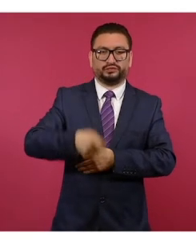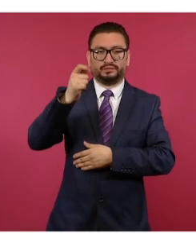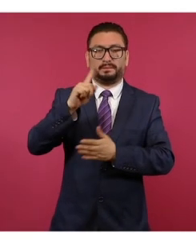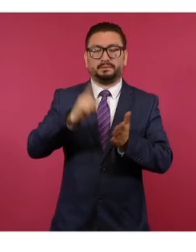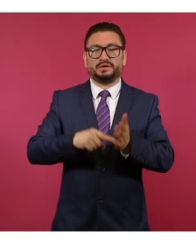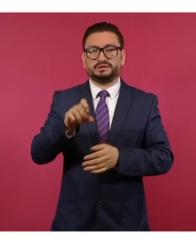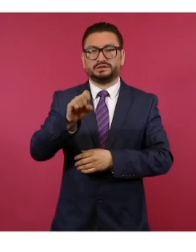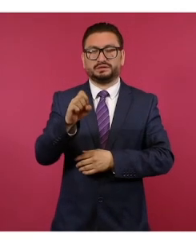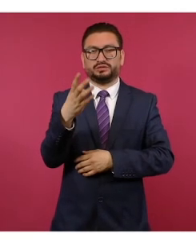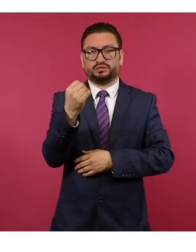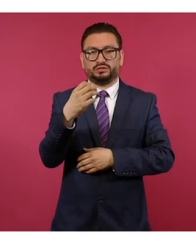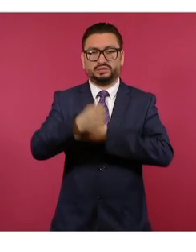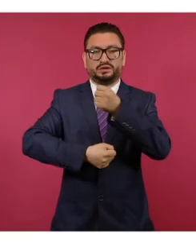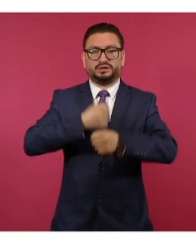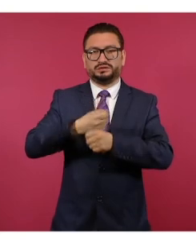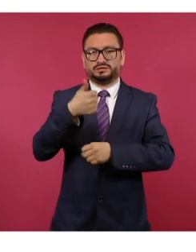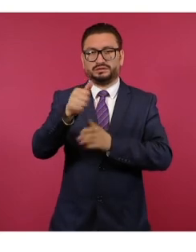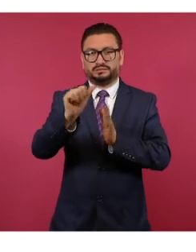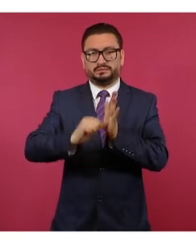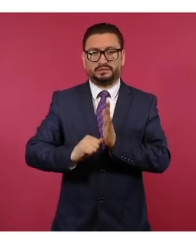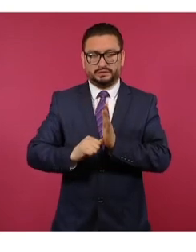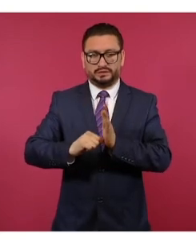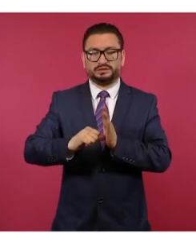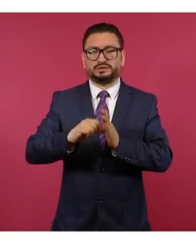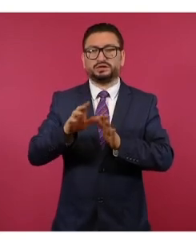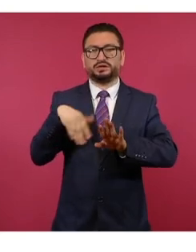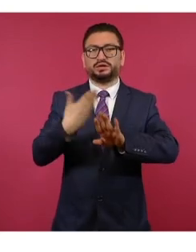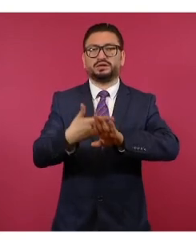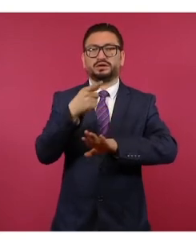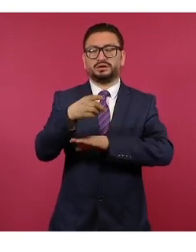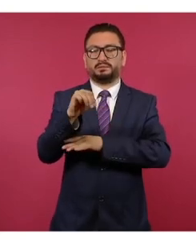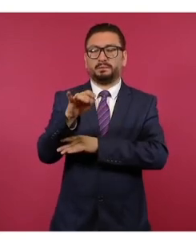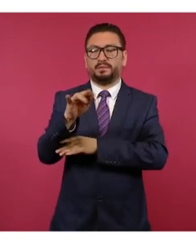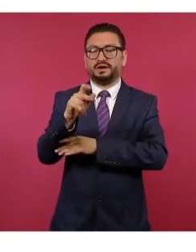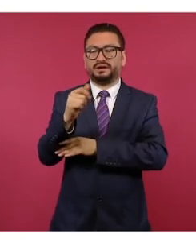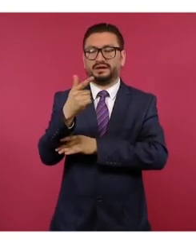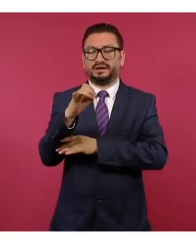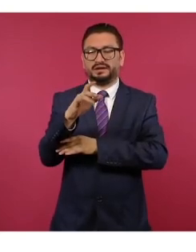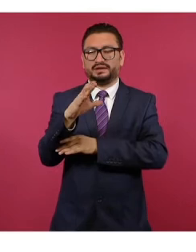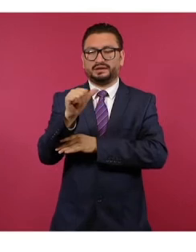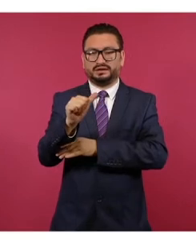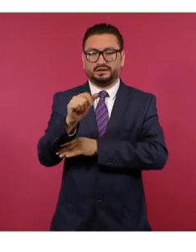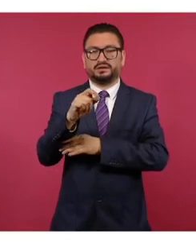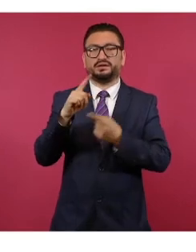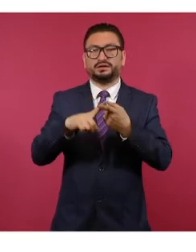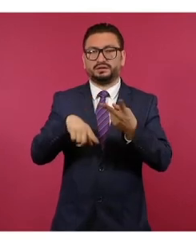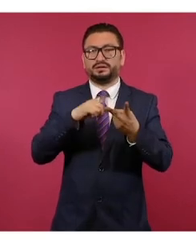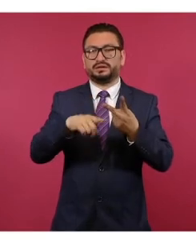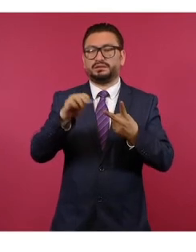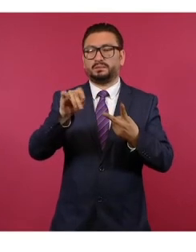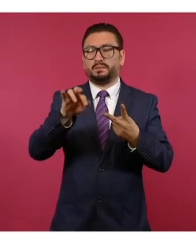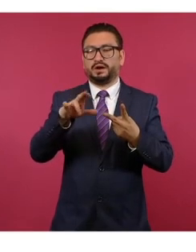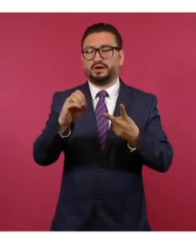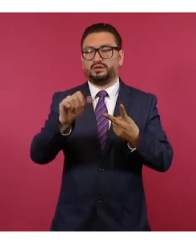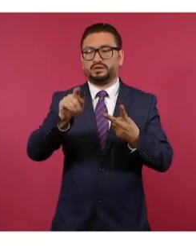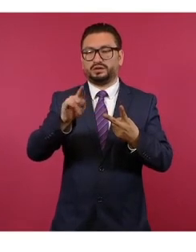69 años y seis meses de prisión contra María Angélica y Mario Alberto.